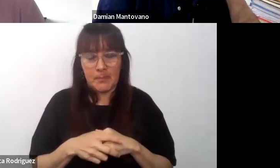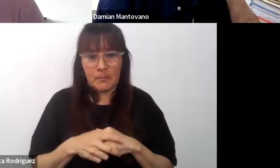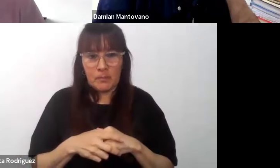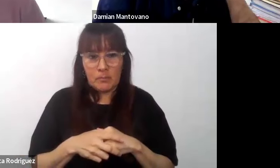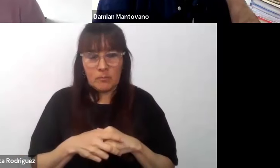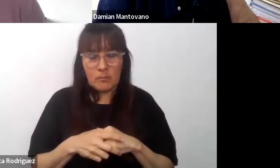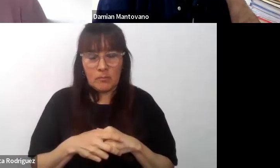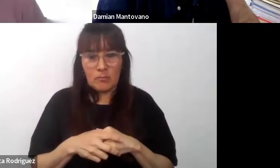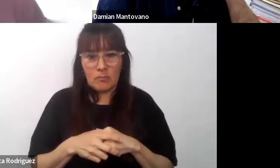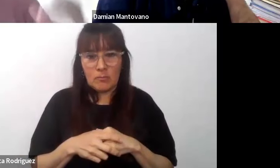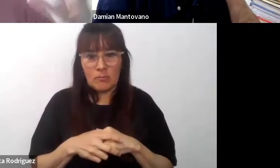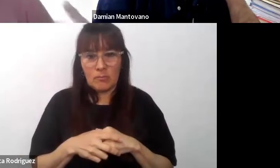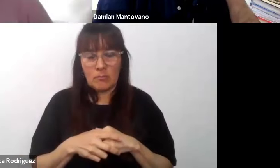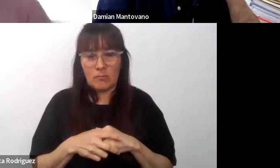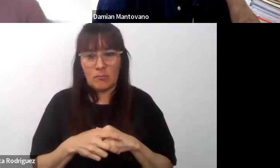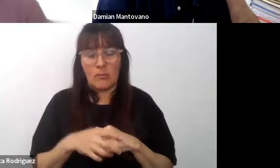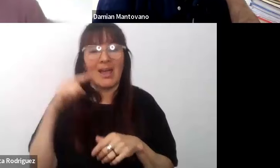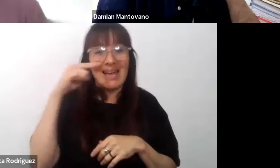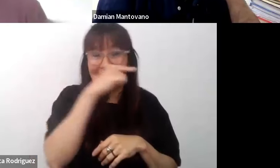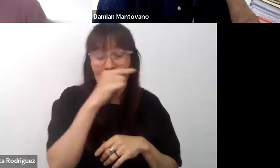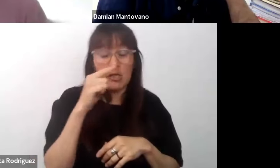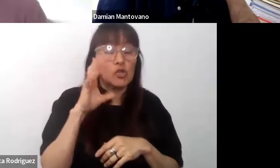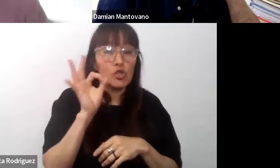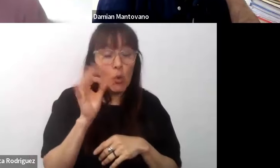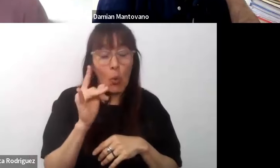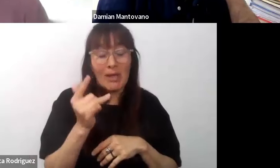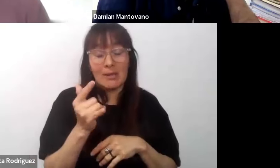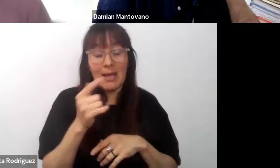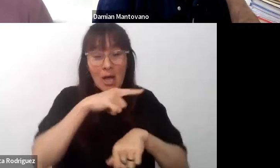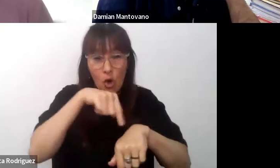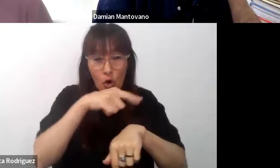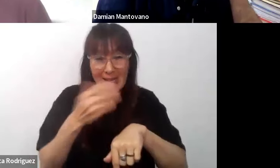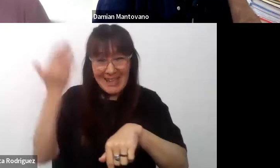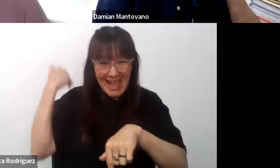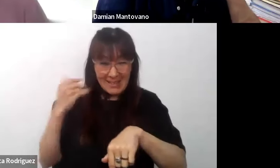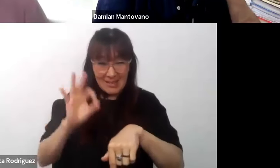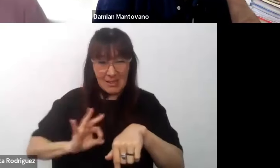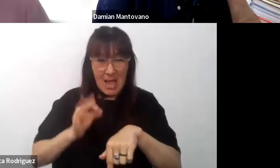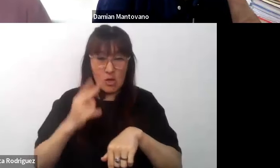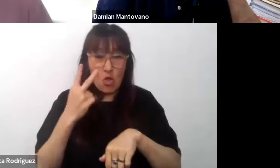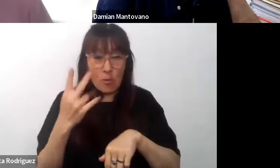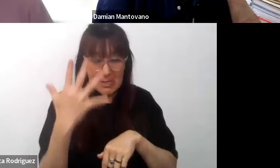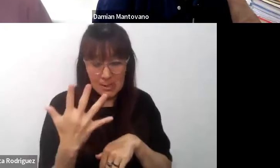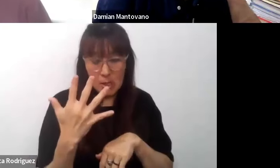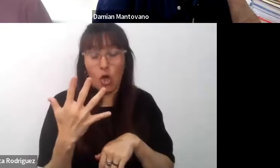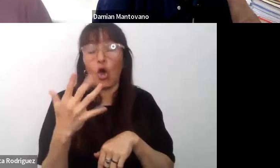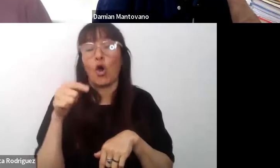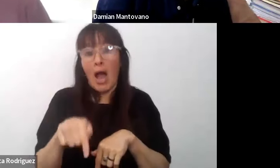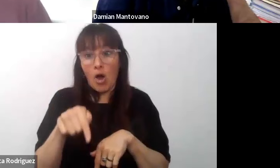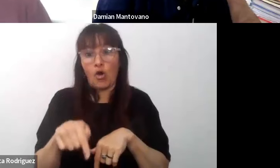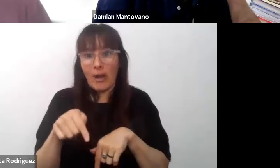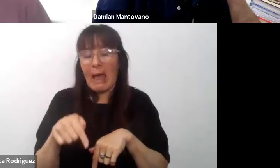eran 750 horas antes de 2005 y cada vez tenemos menos horas porque es caro